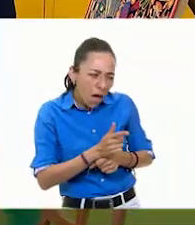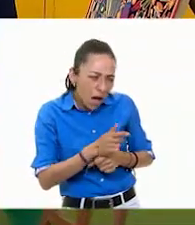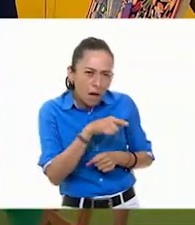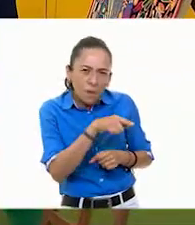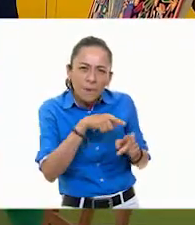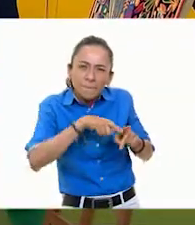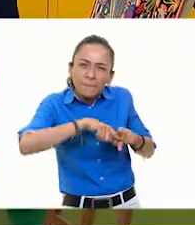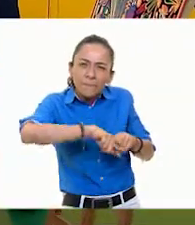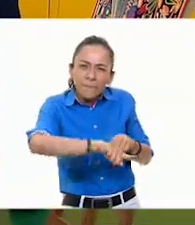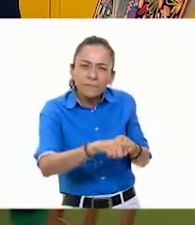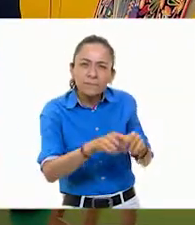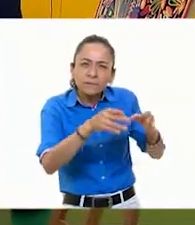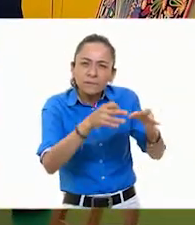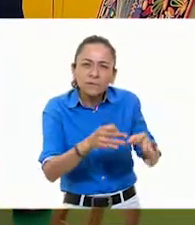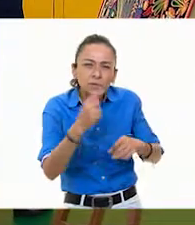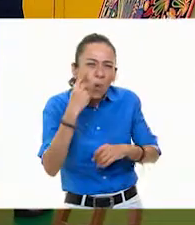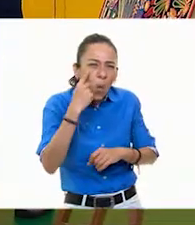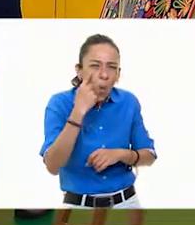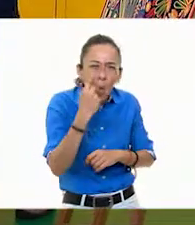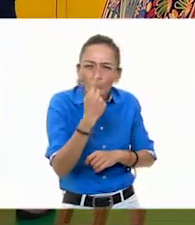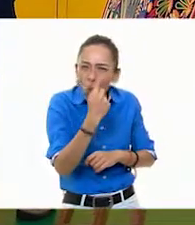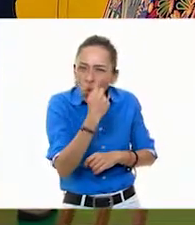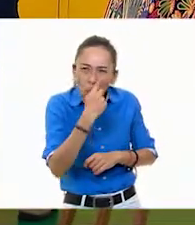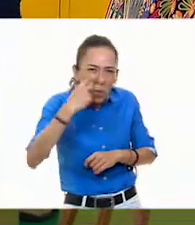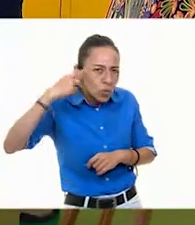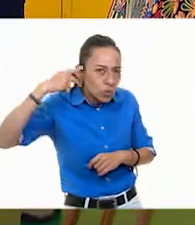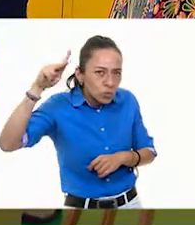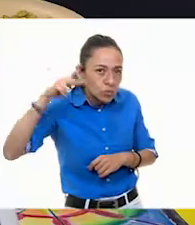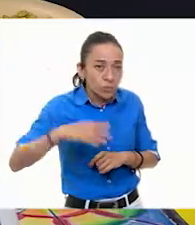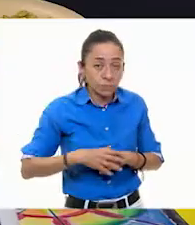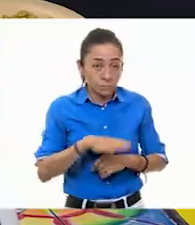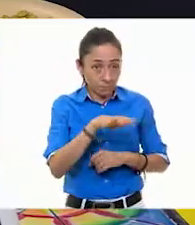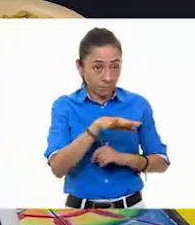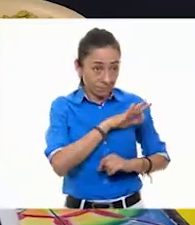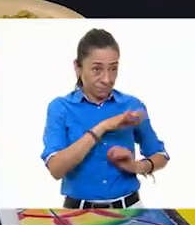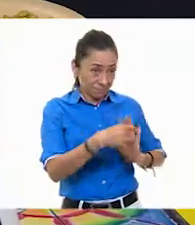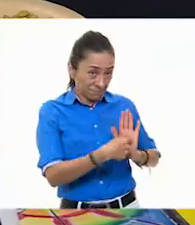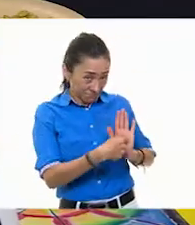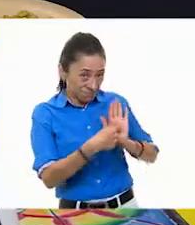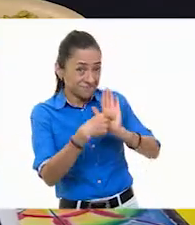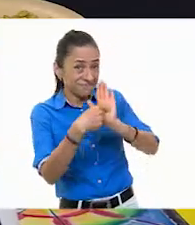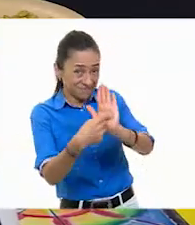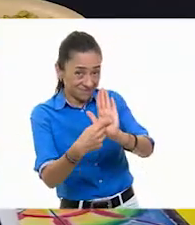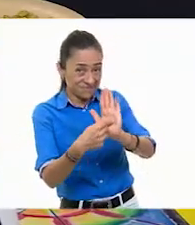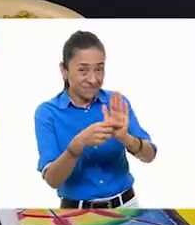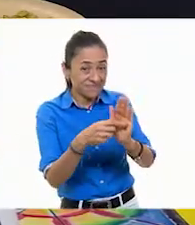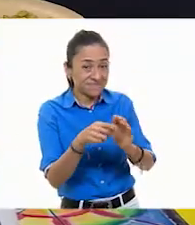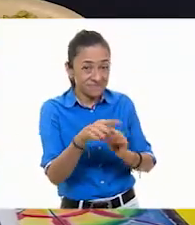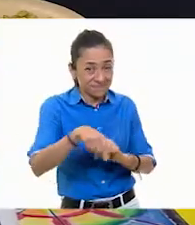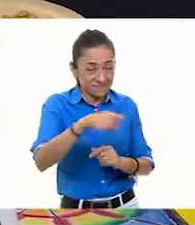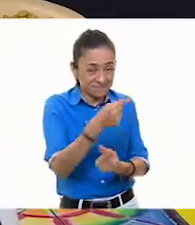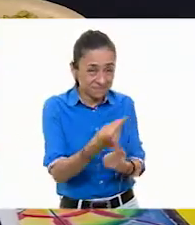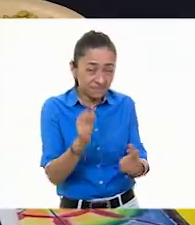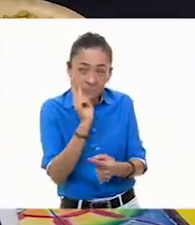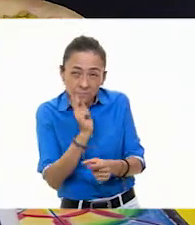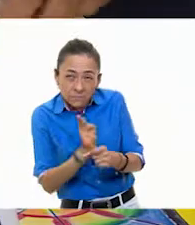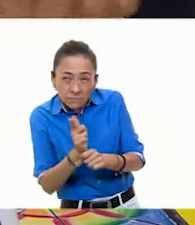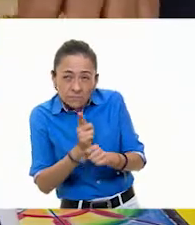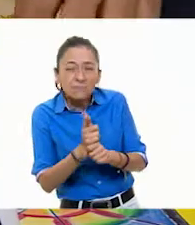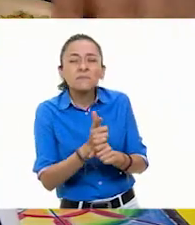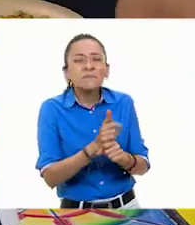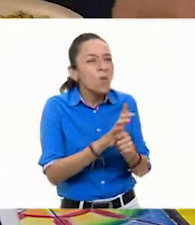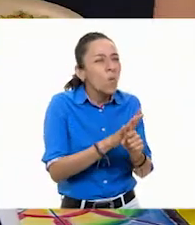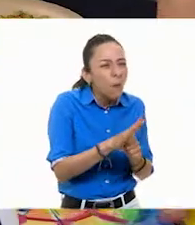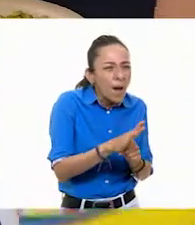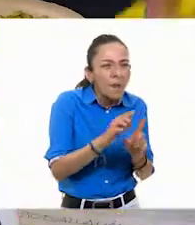ojos. Correcto. Muy bien. Ahorita le podemos enseñar a las niñas y a los niños cómo puso los ojos. Así es. ¿Qué colores utilizó?